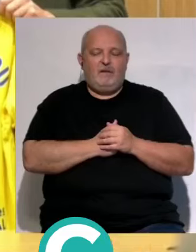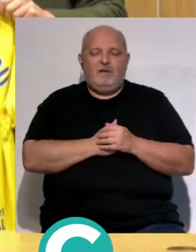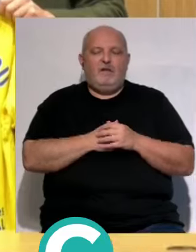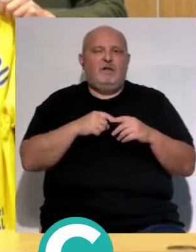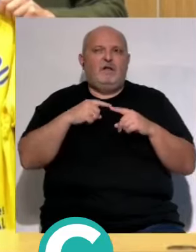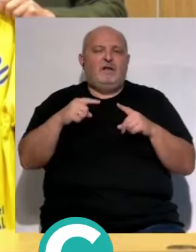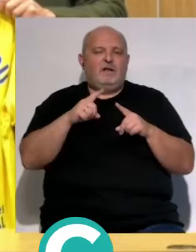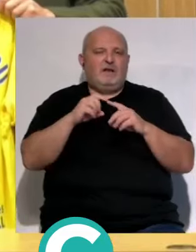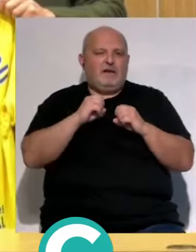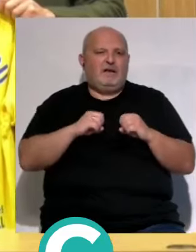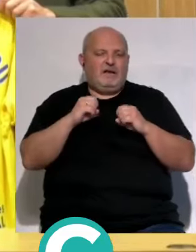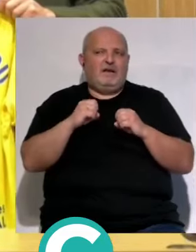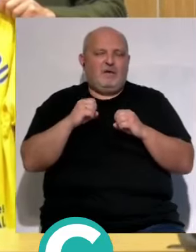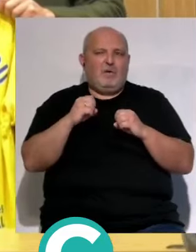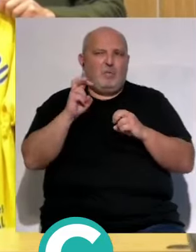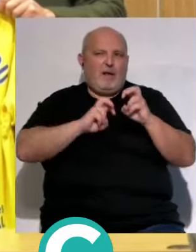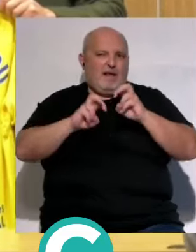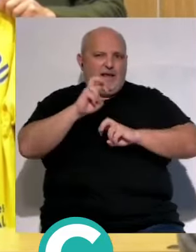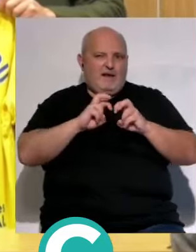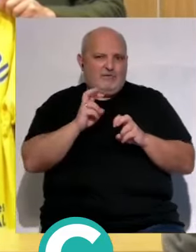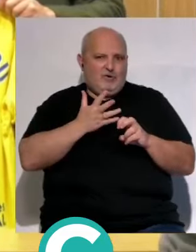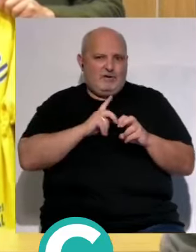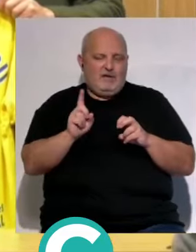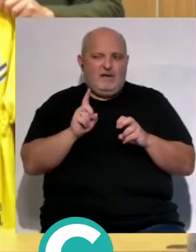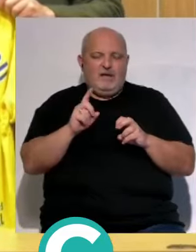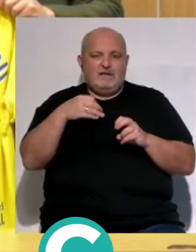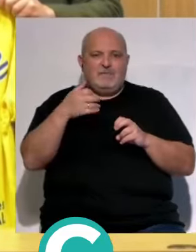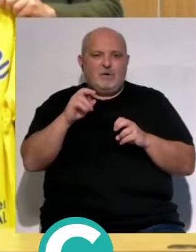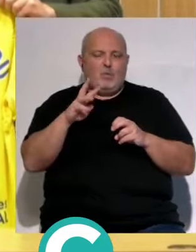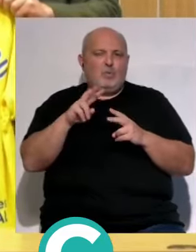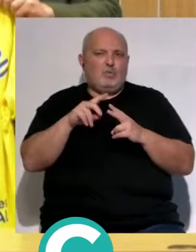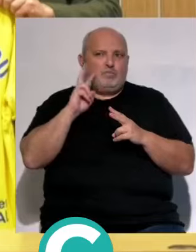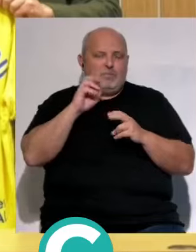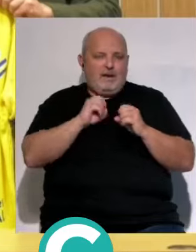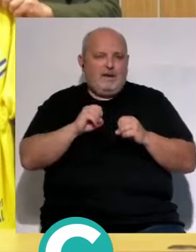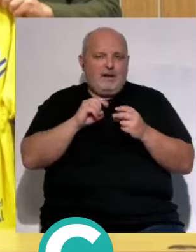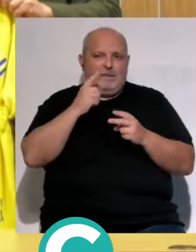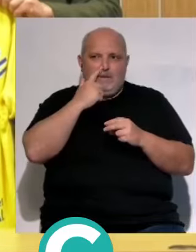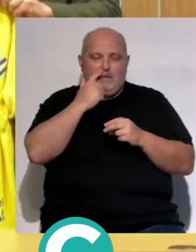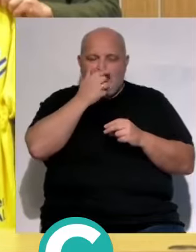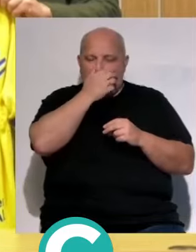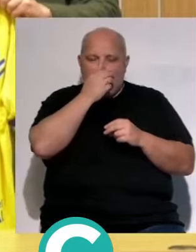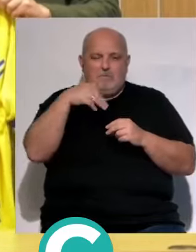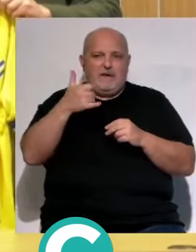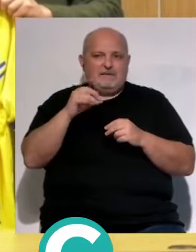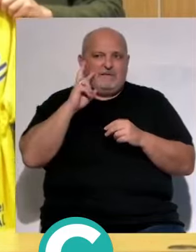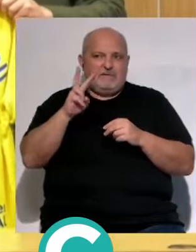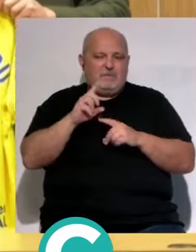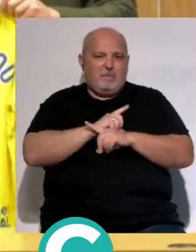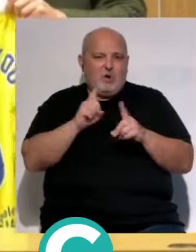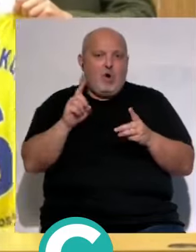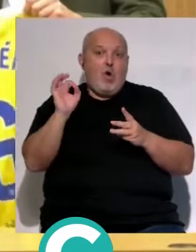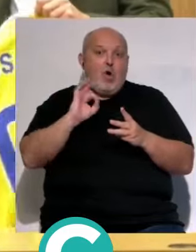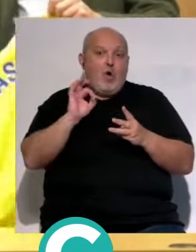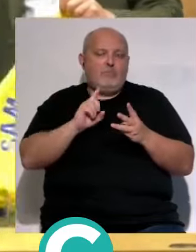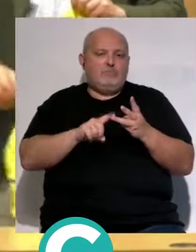entrenador no va a tirar piedra contra su propio tejado cuando lo pone a Samasekou es porque no lo ve cuando lo pone a Hamachi es porque no lo ve o